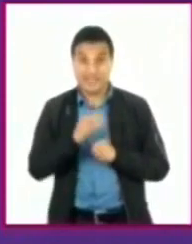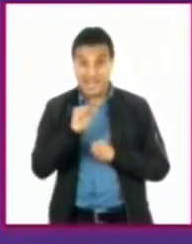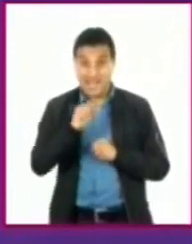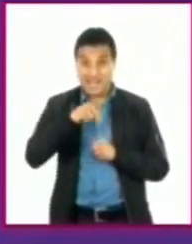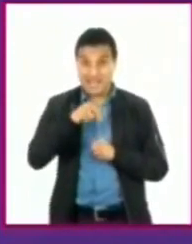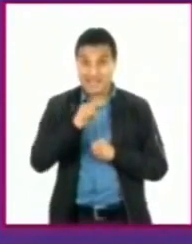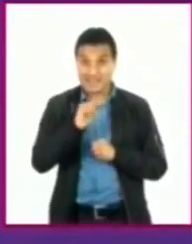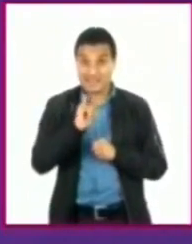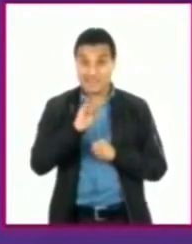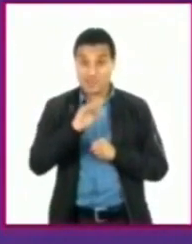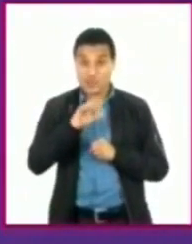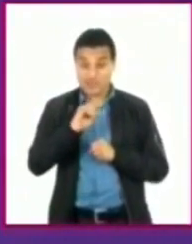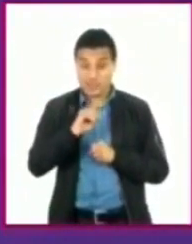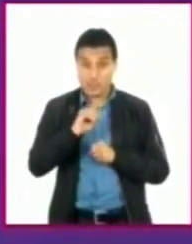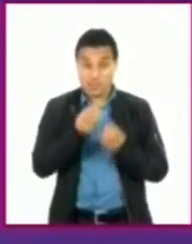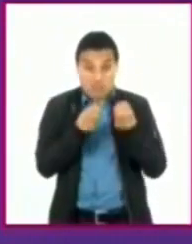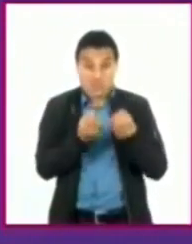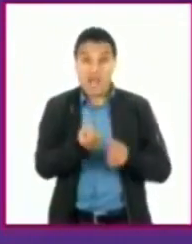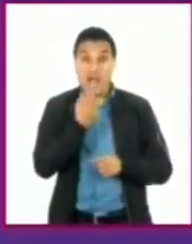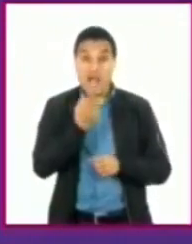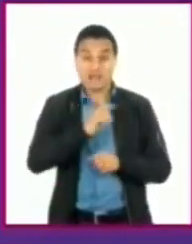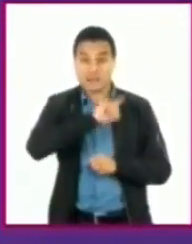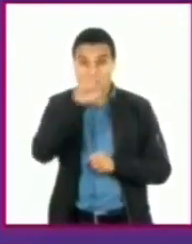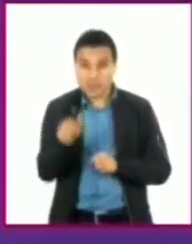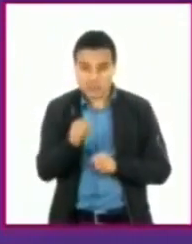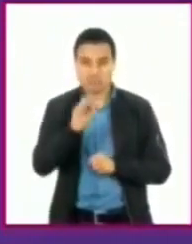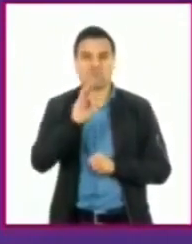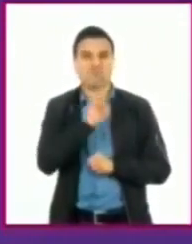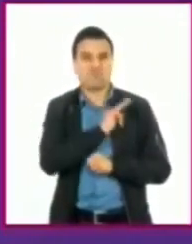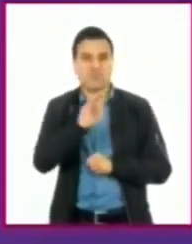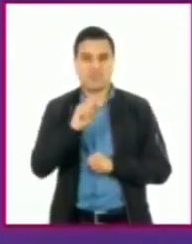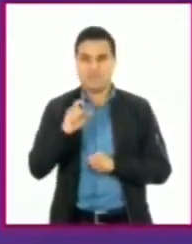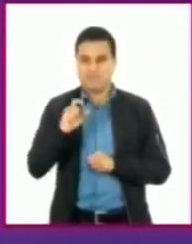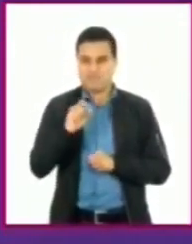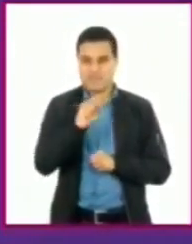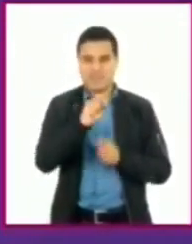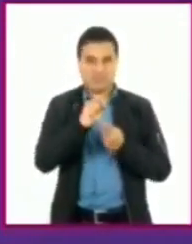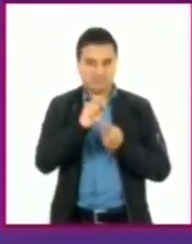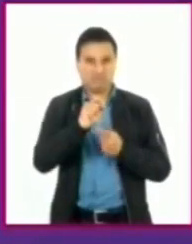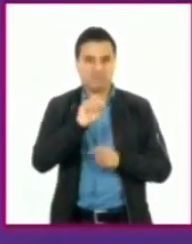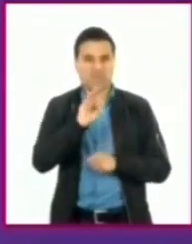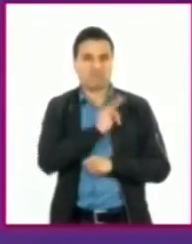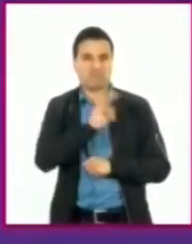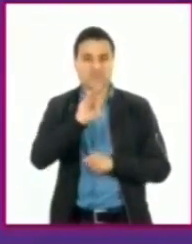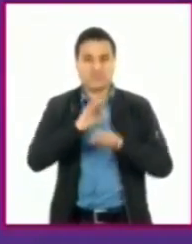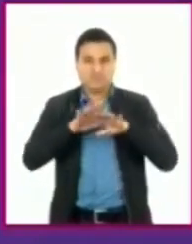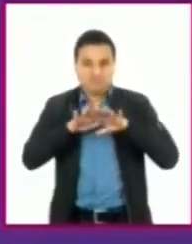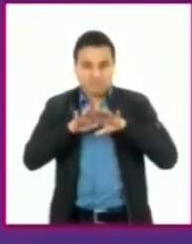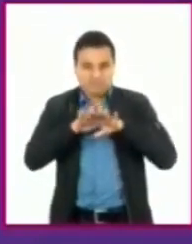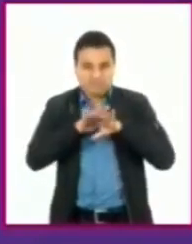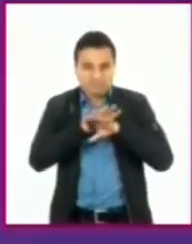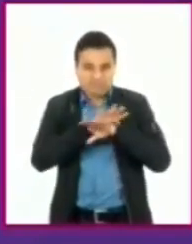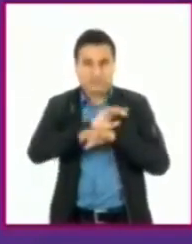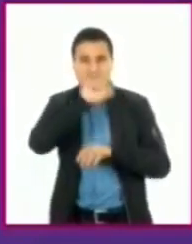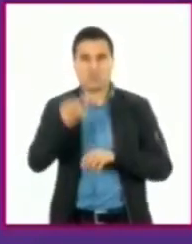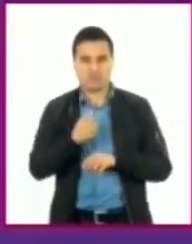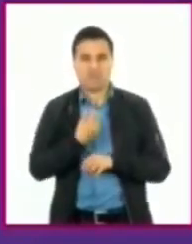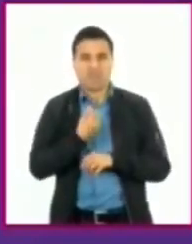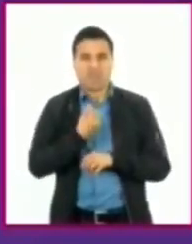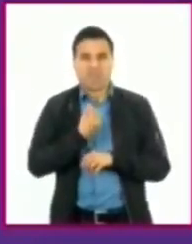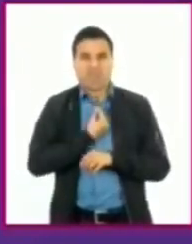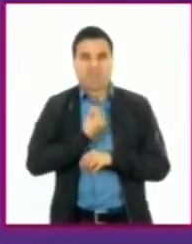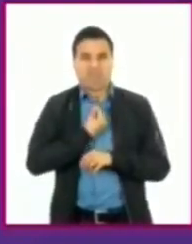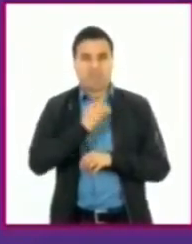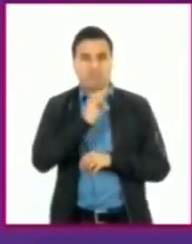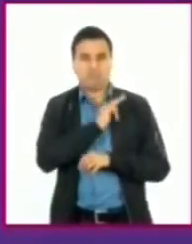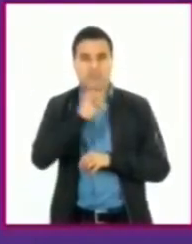genera una cosa que se llama resistencia bacteriana. O las bacterias mutan y se vuelven resistentes a los antibióticos.